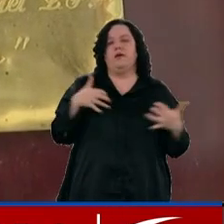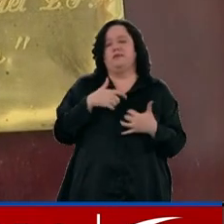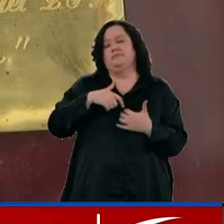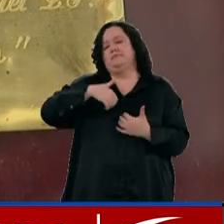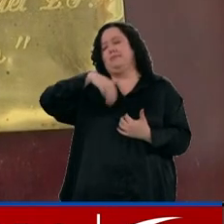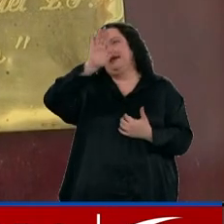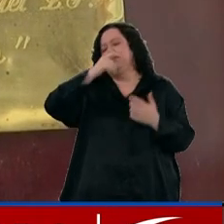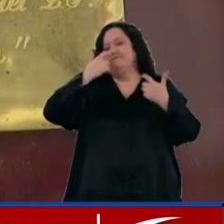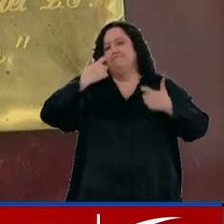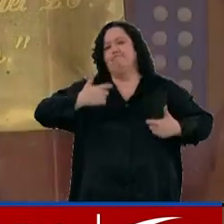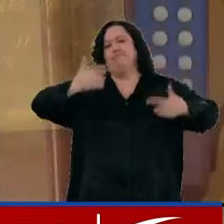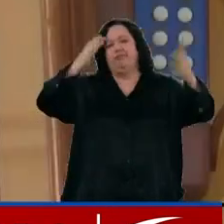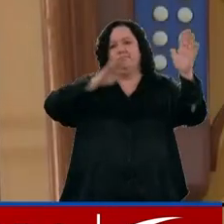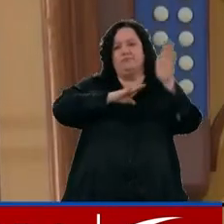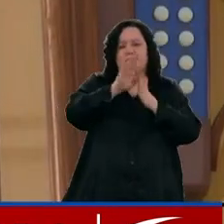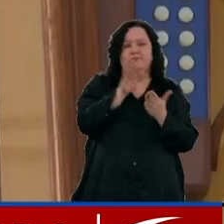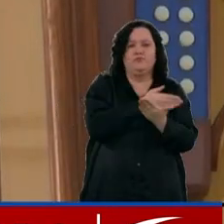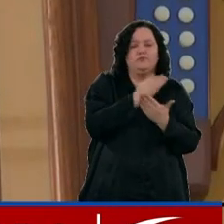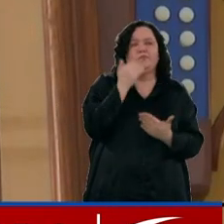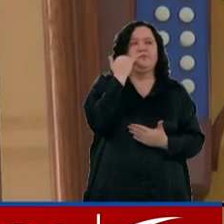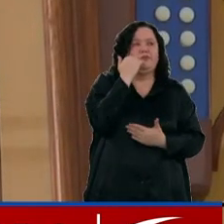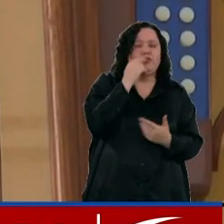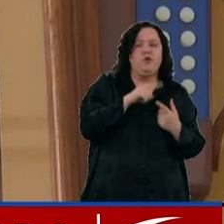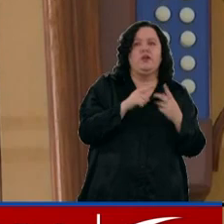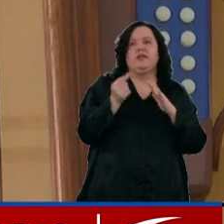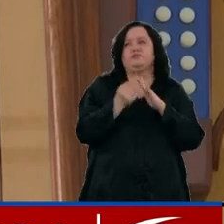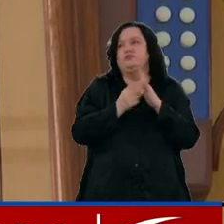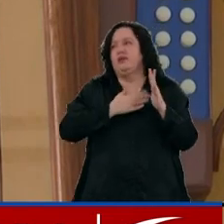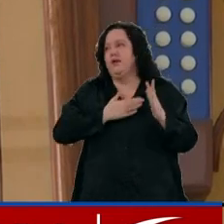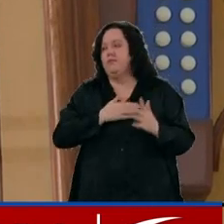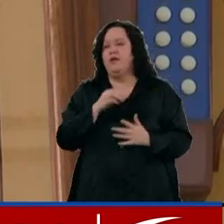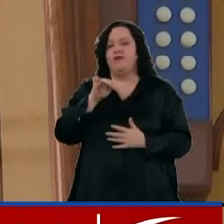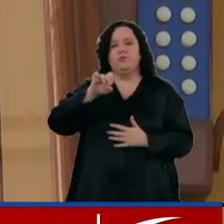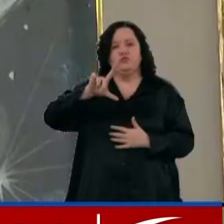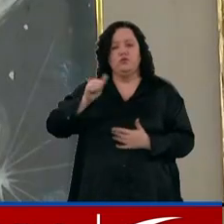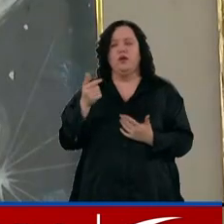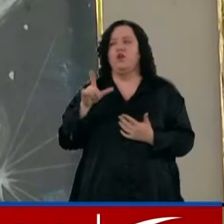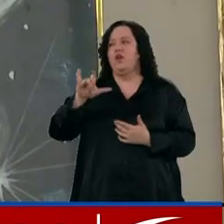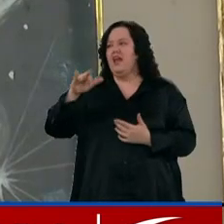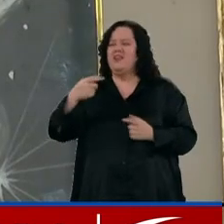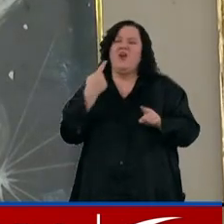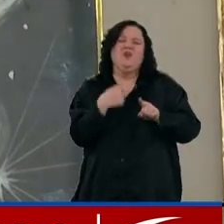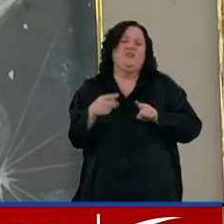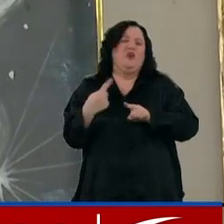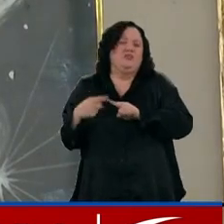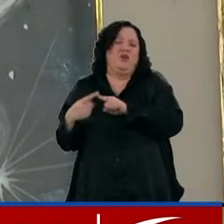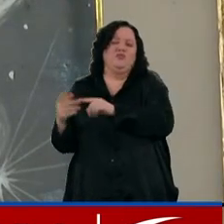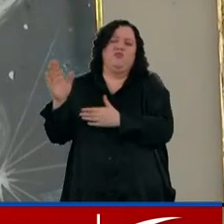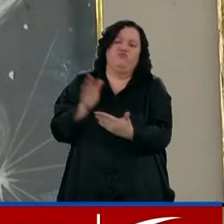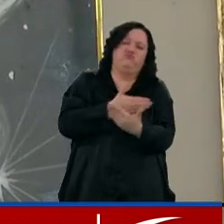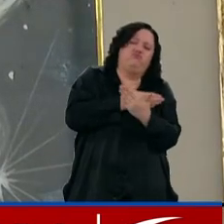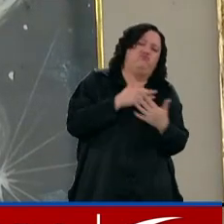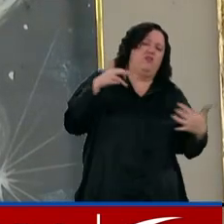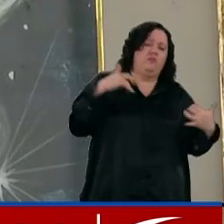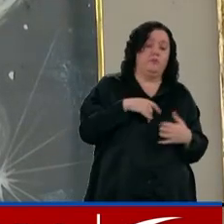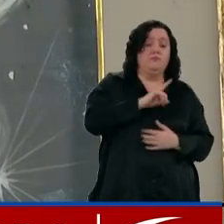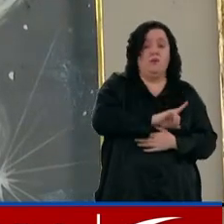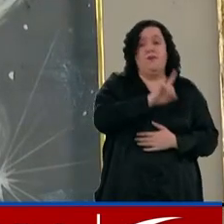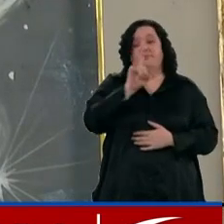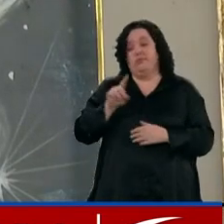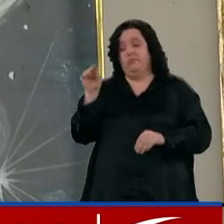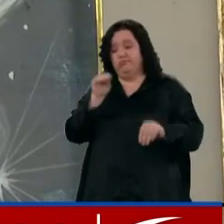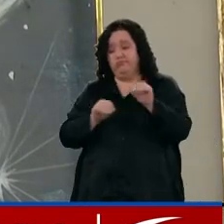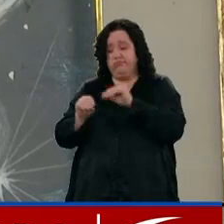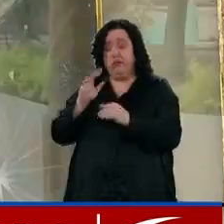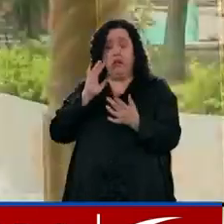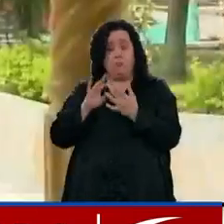exitosos, con canciones como Señora, Esposa Mía, El Mochuelo, Lejanía, entre muchas más. También hizo parte de producciones de